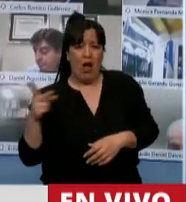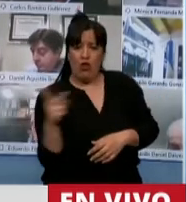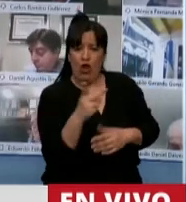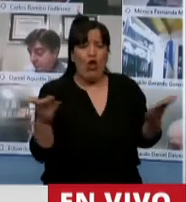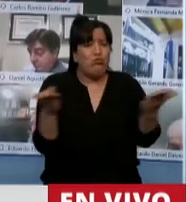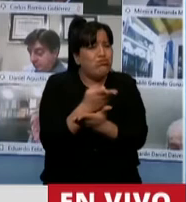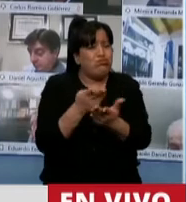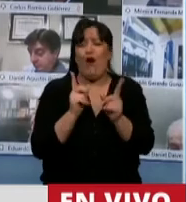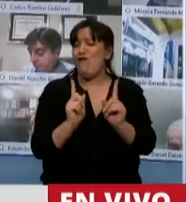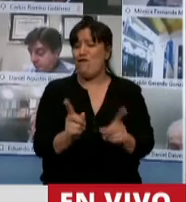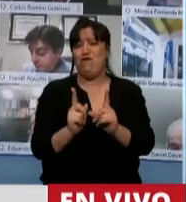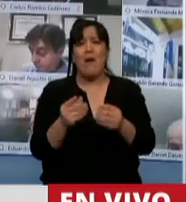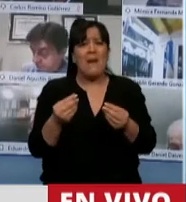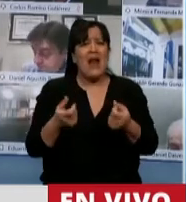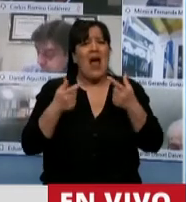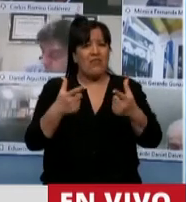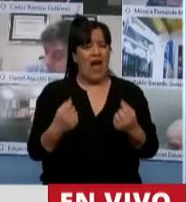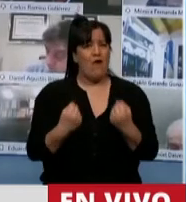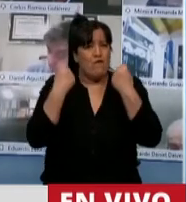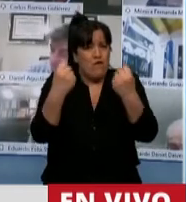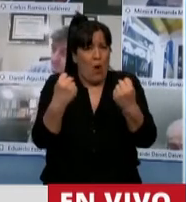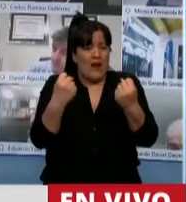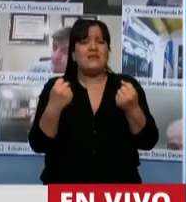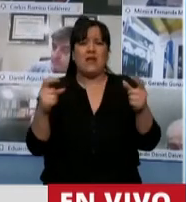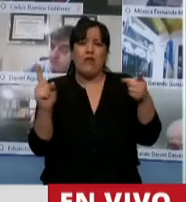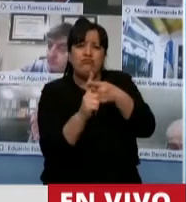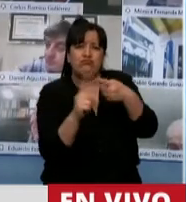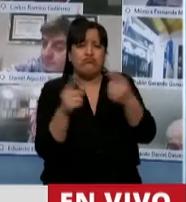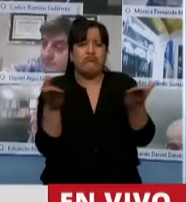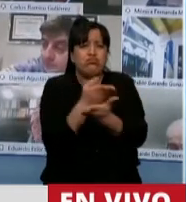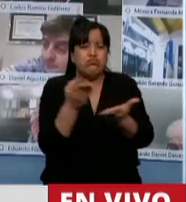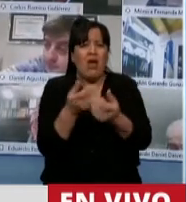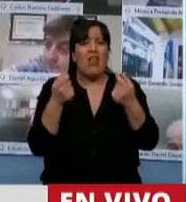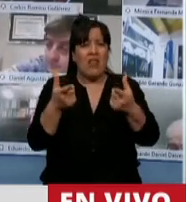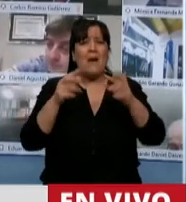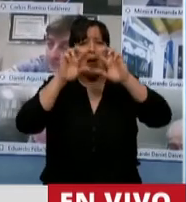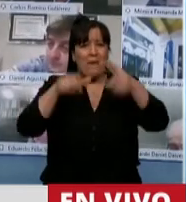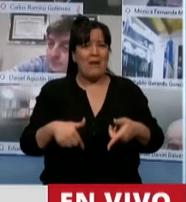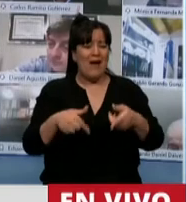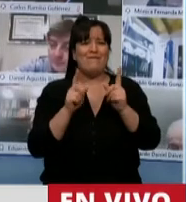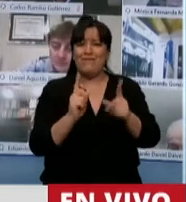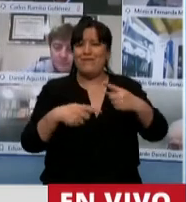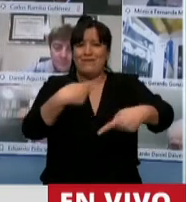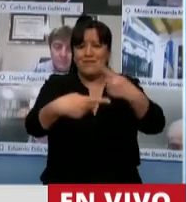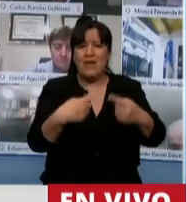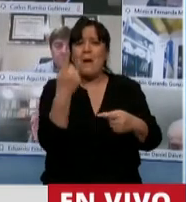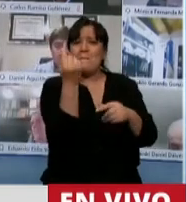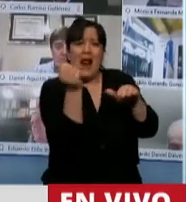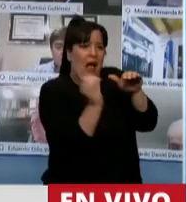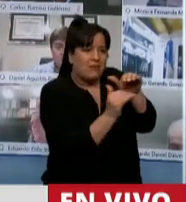poder fortalecer nexos que nos permitan generar políticas anticíclicas, fondos